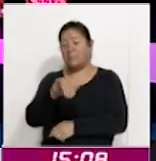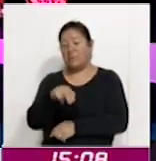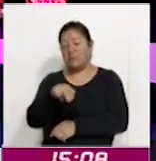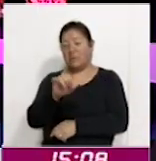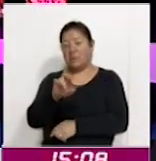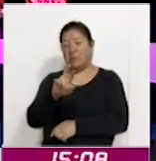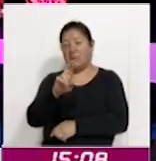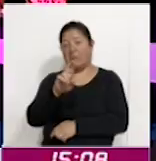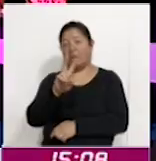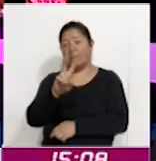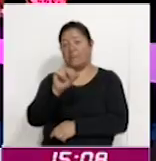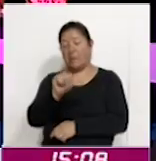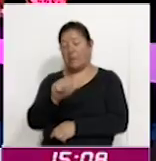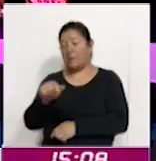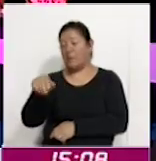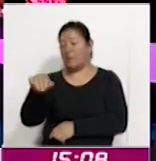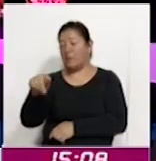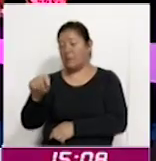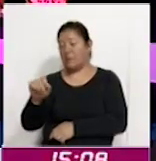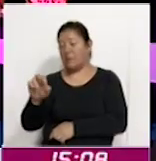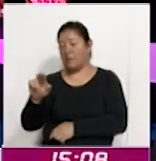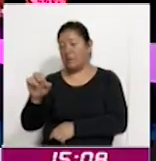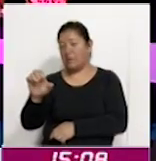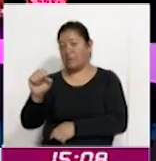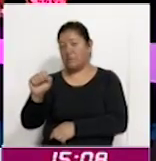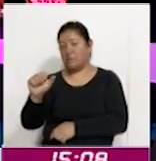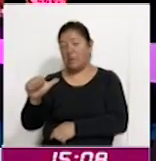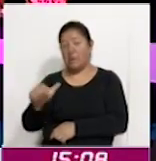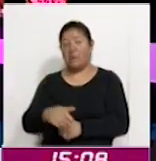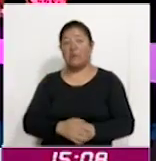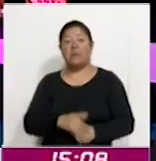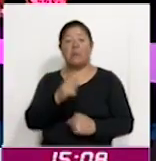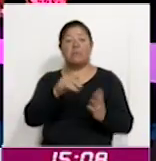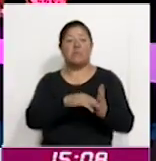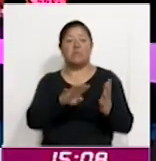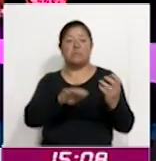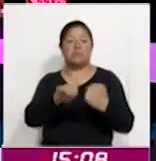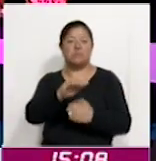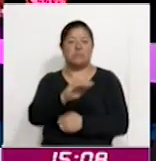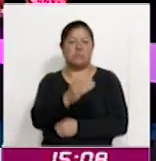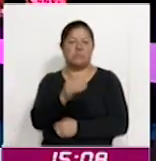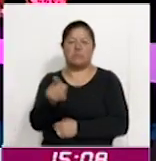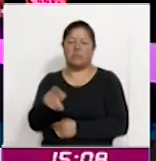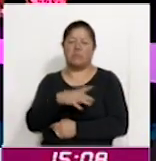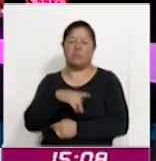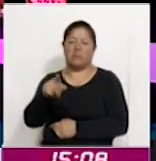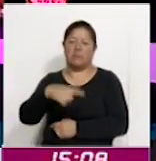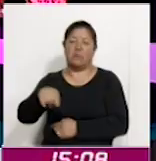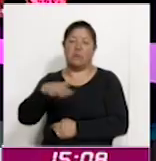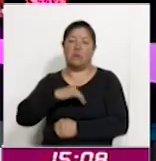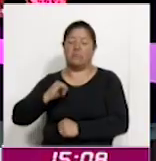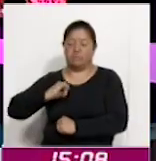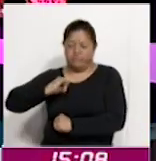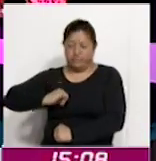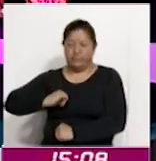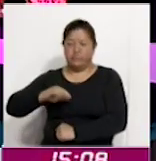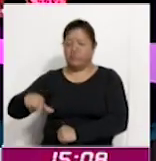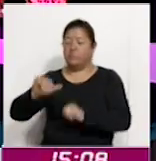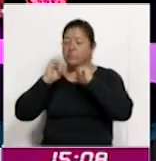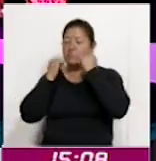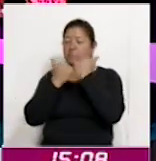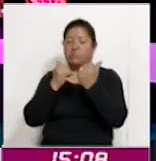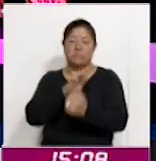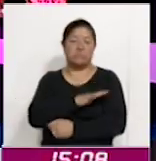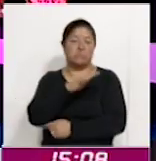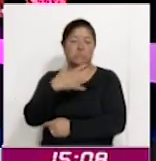sucedió, le decía, en 1999 la jornada de reivindicación fue asumida por la Asamblea General